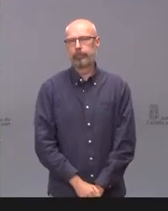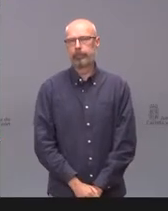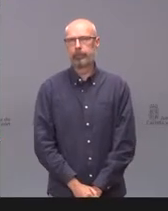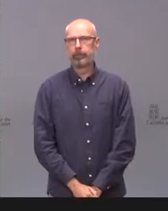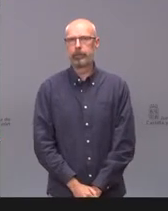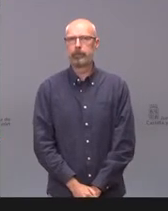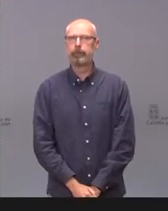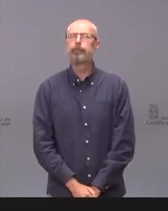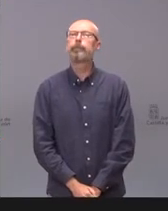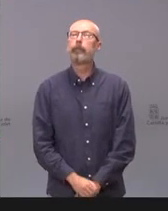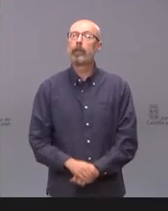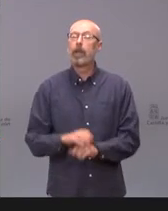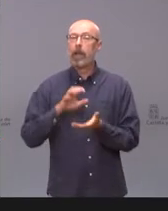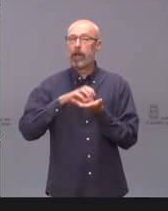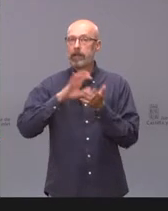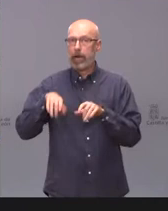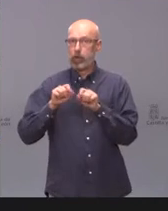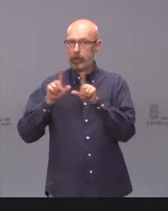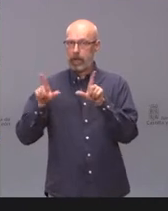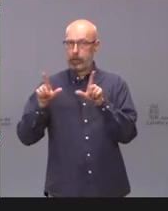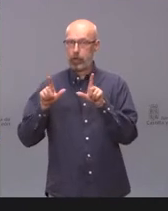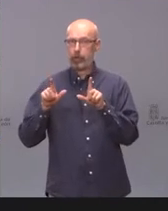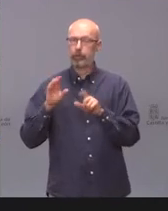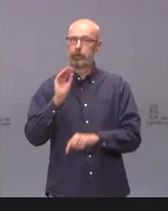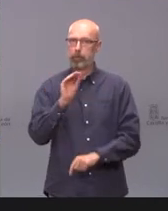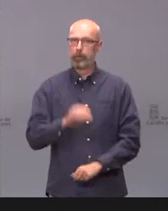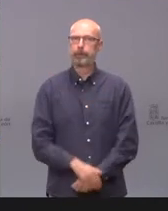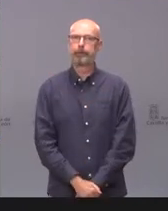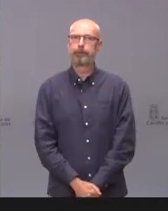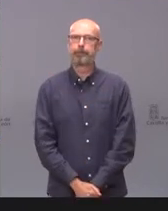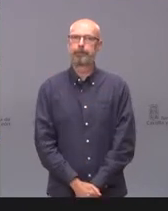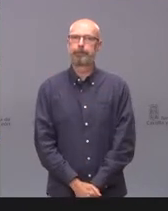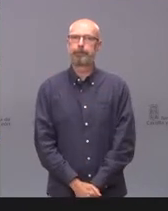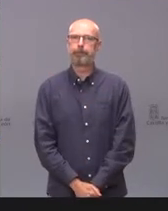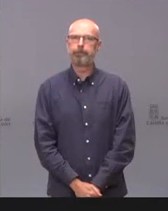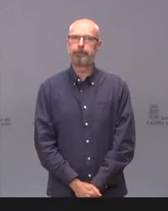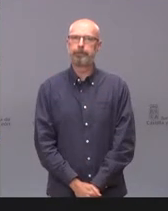En Castilla y León Televisión tenemos esta mañana a Teresa Gavilán. Adelante, Teresa.